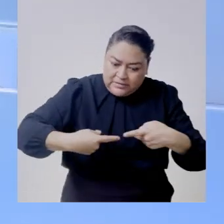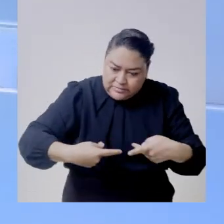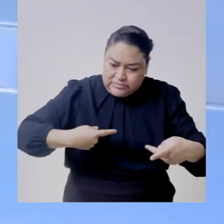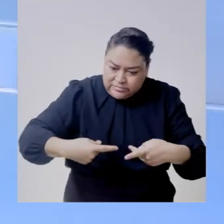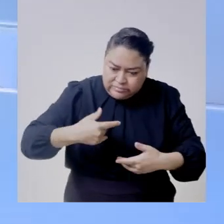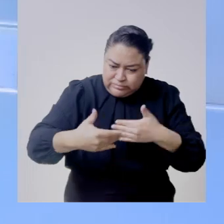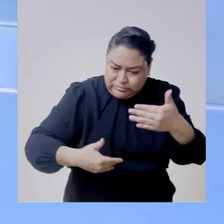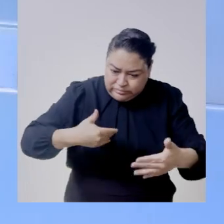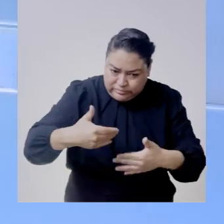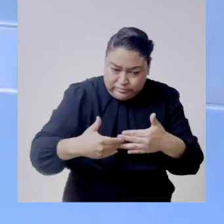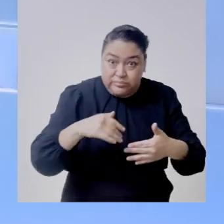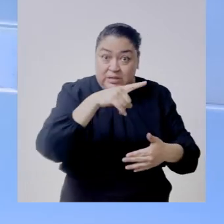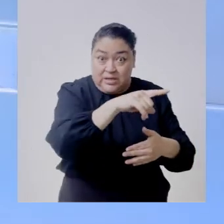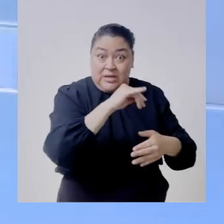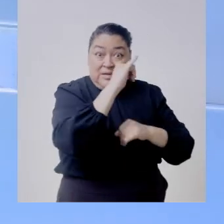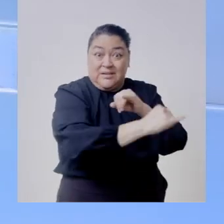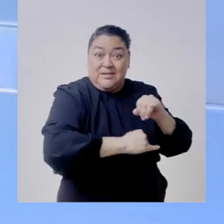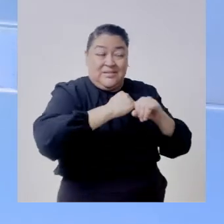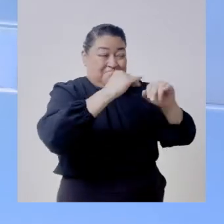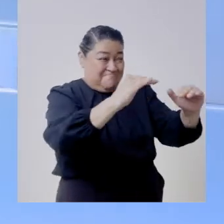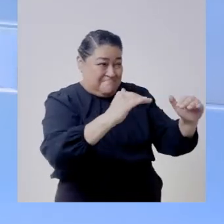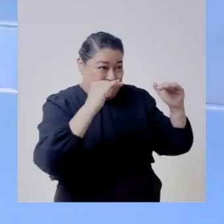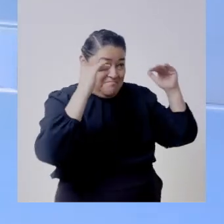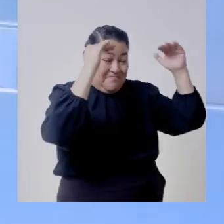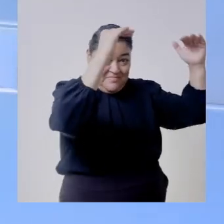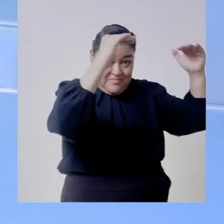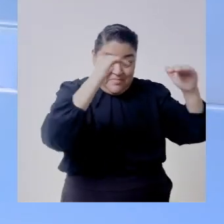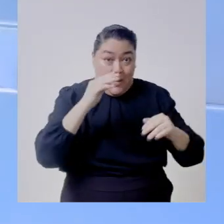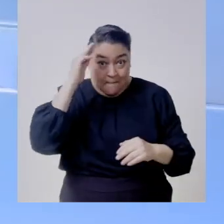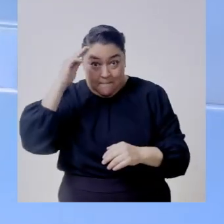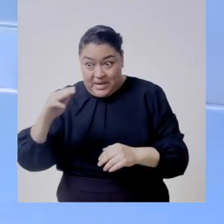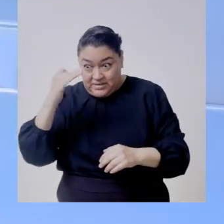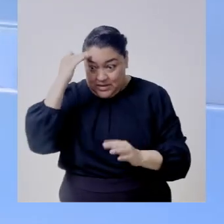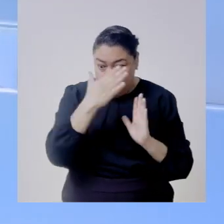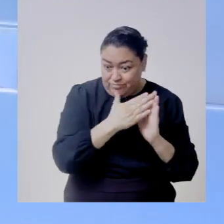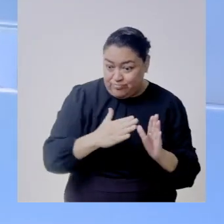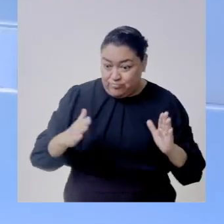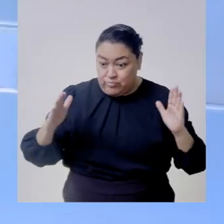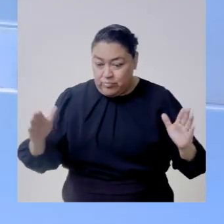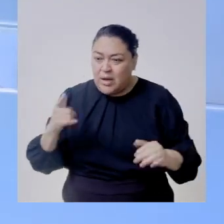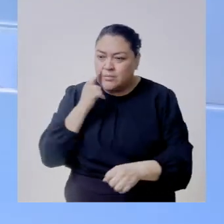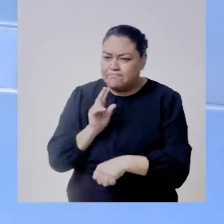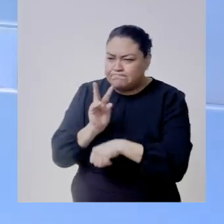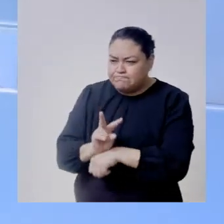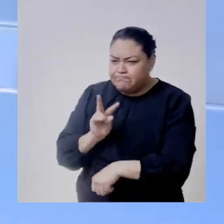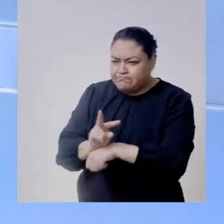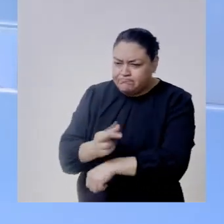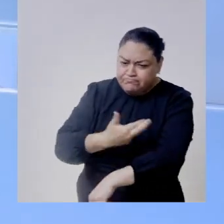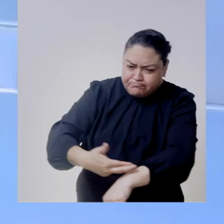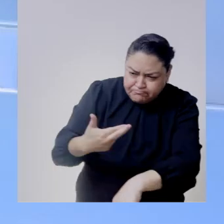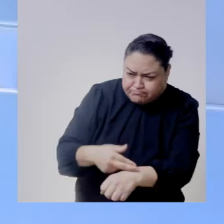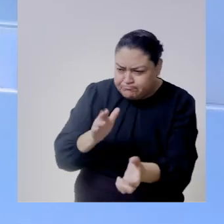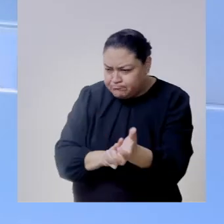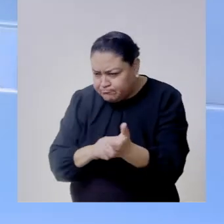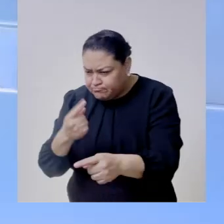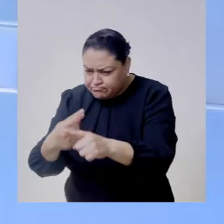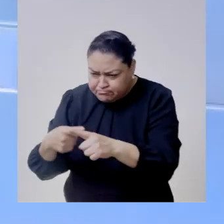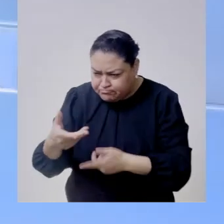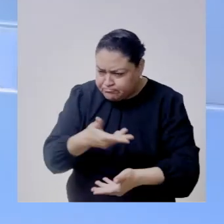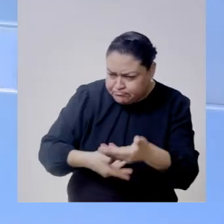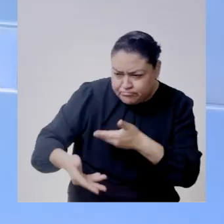validez de esta maestría duró aproximadamente un año para poder obtener esta